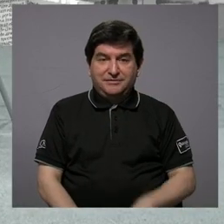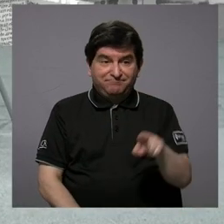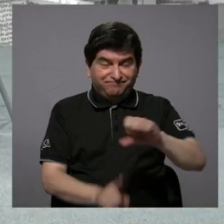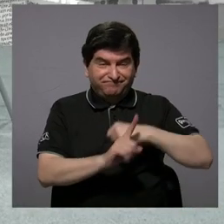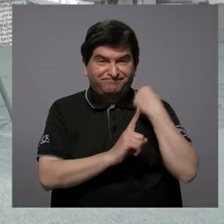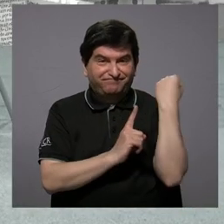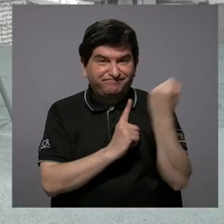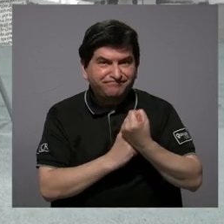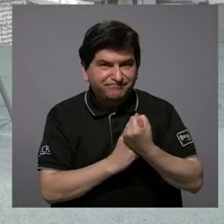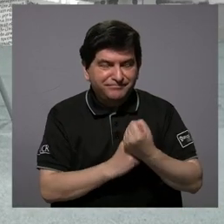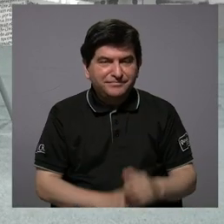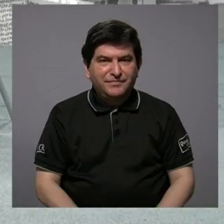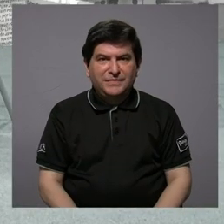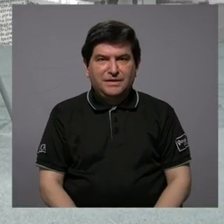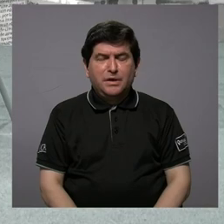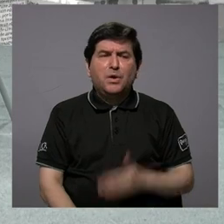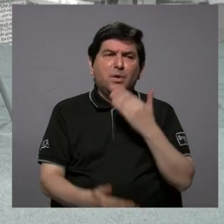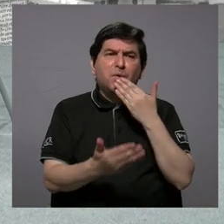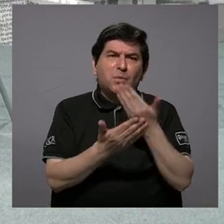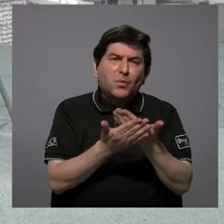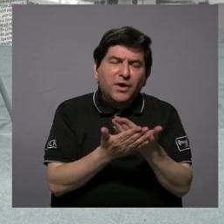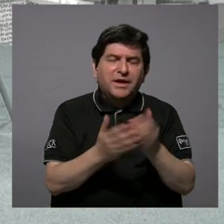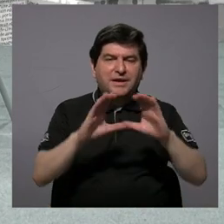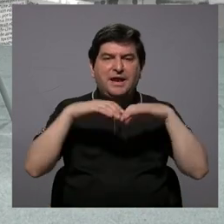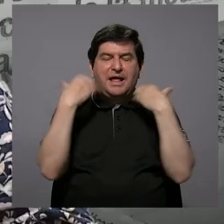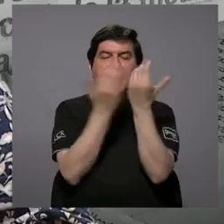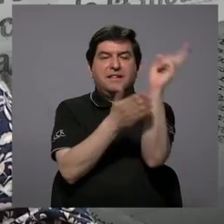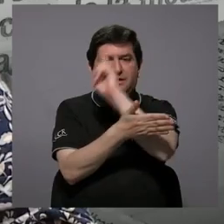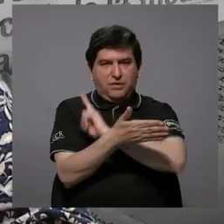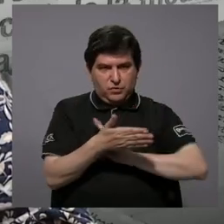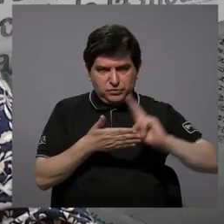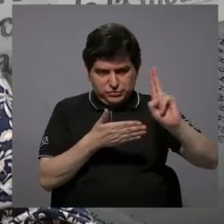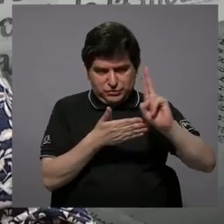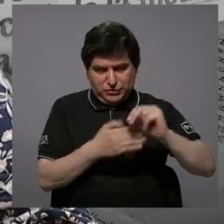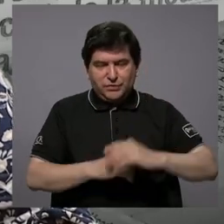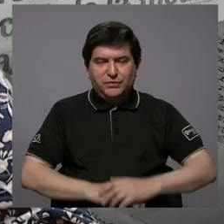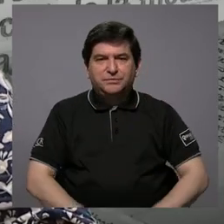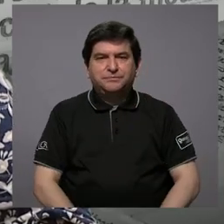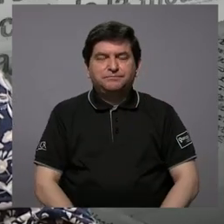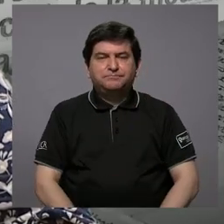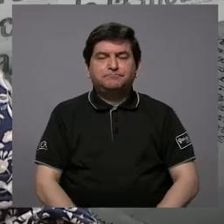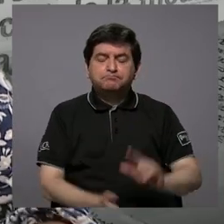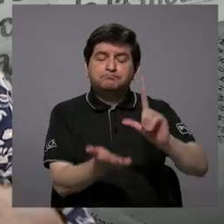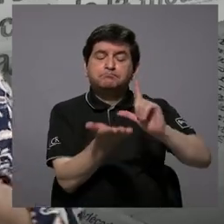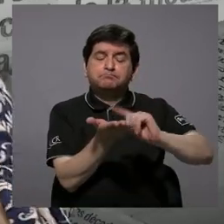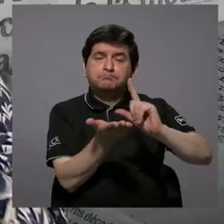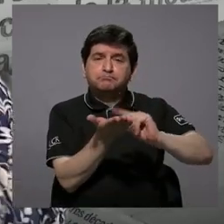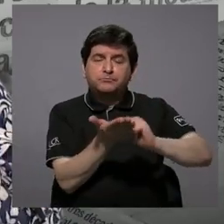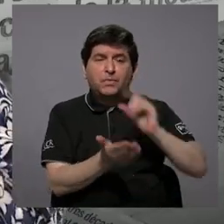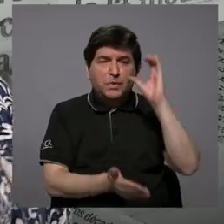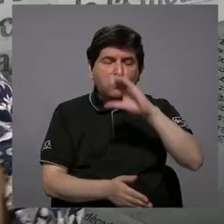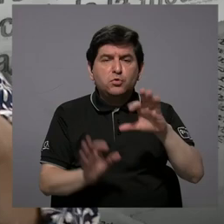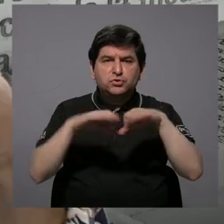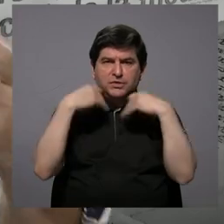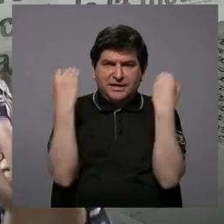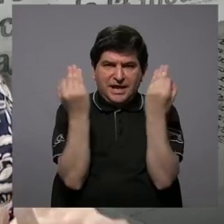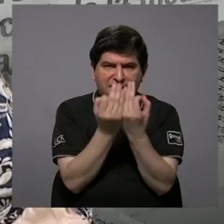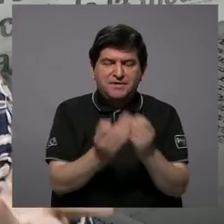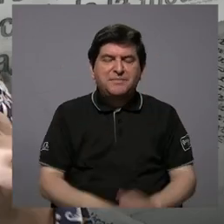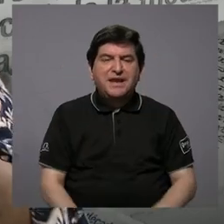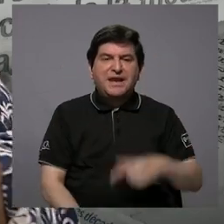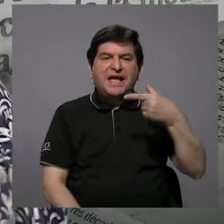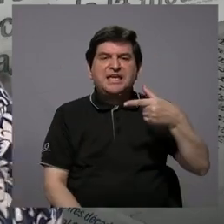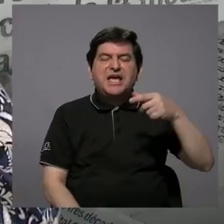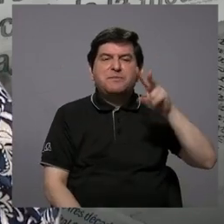tan noble del consejo universitario, salió publicado, busquen a los familiares de don